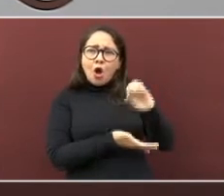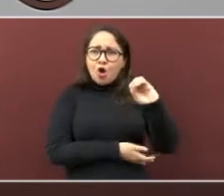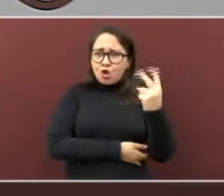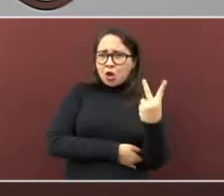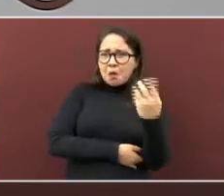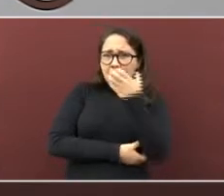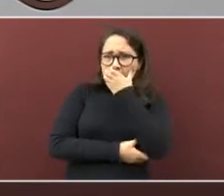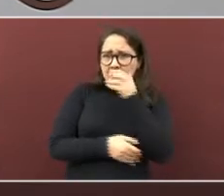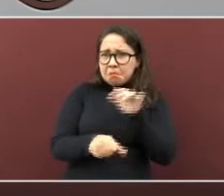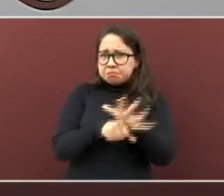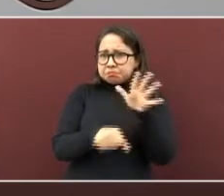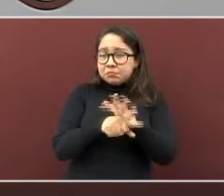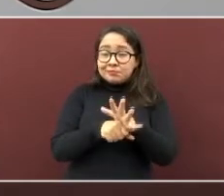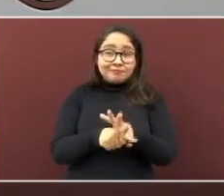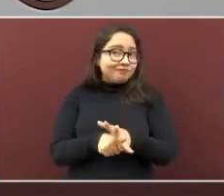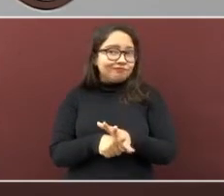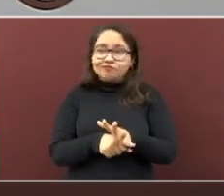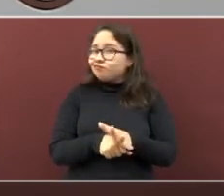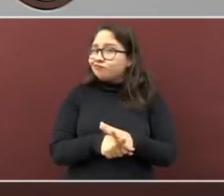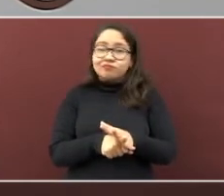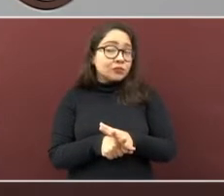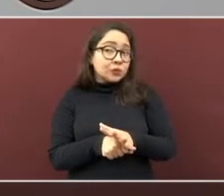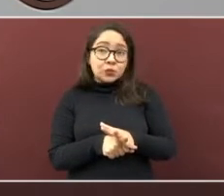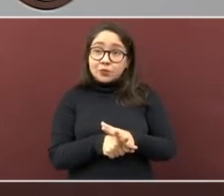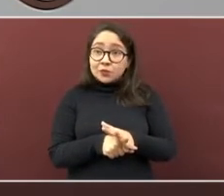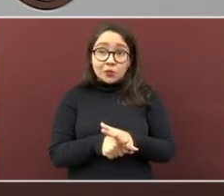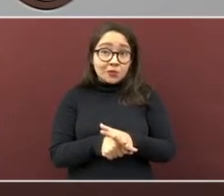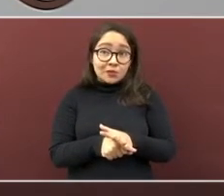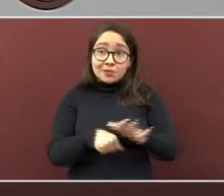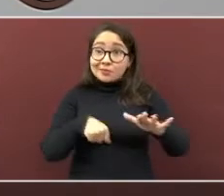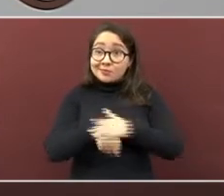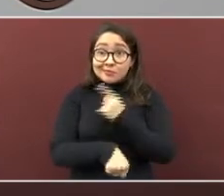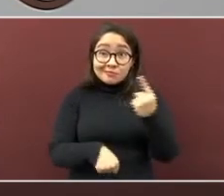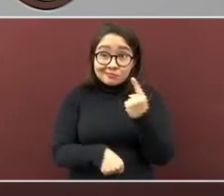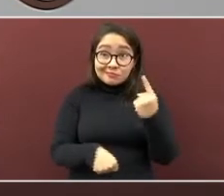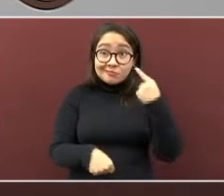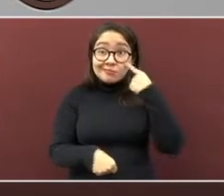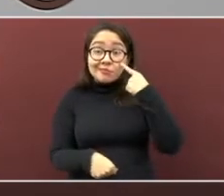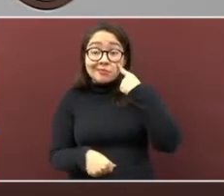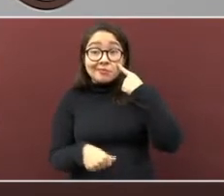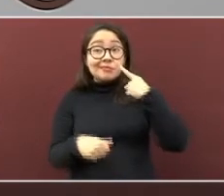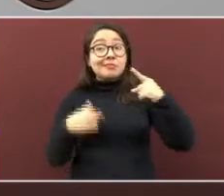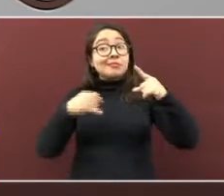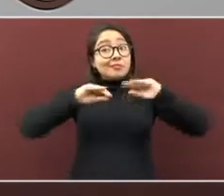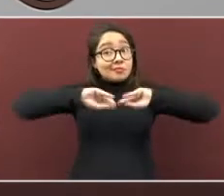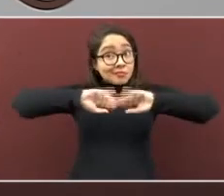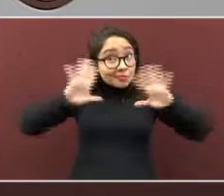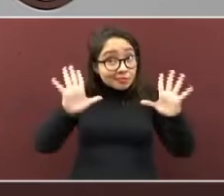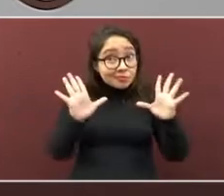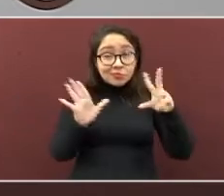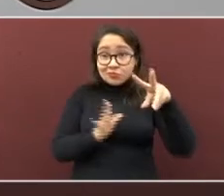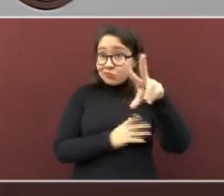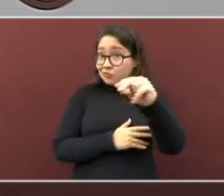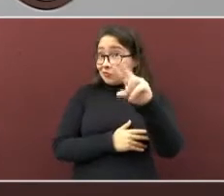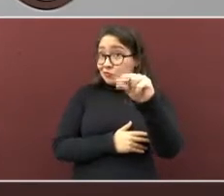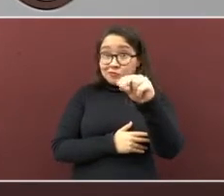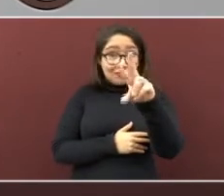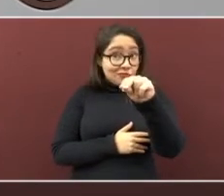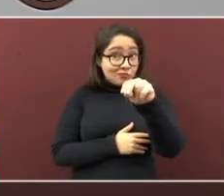resolver el problema de COVID en sus casas. Porque, se los decimos muy claro, no es así.